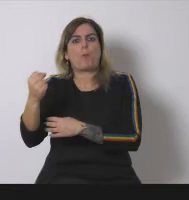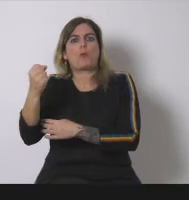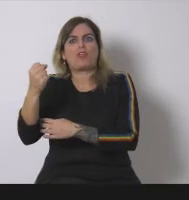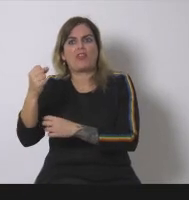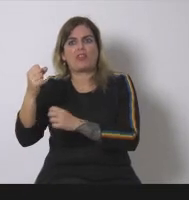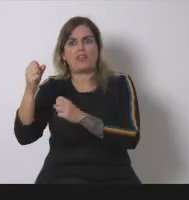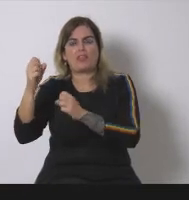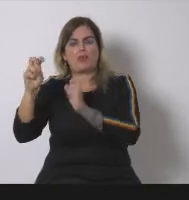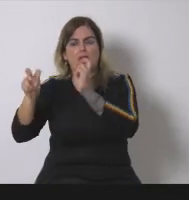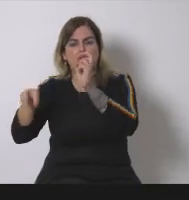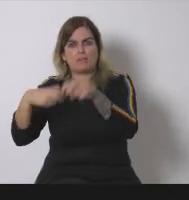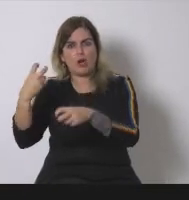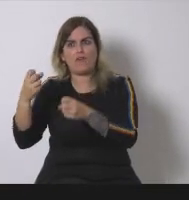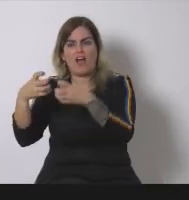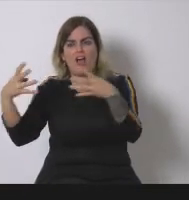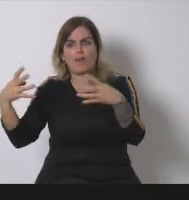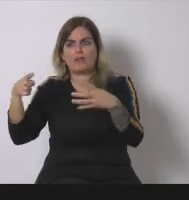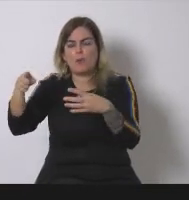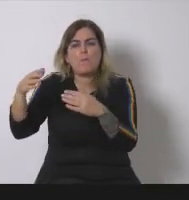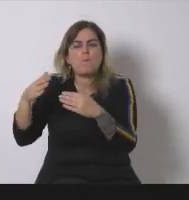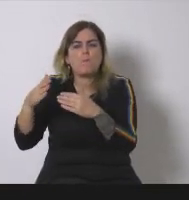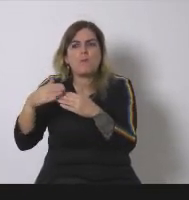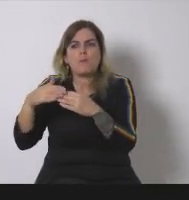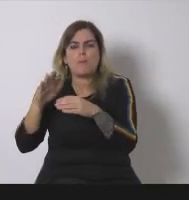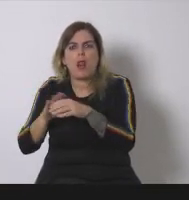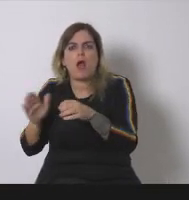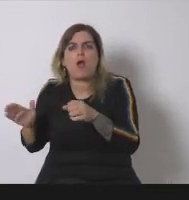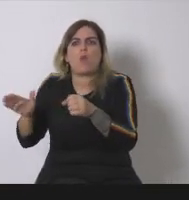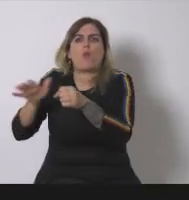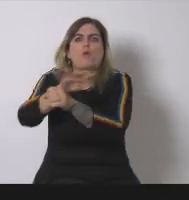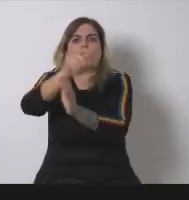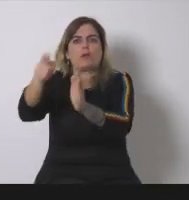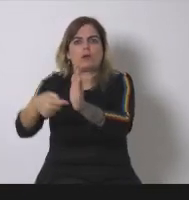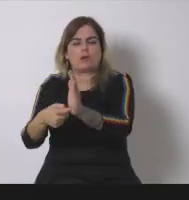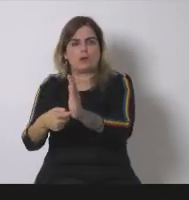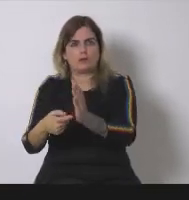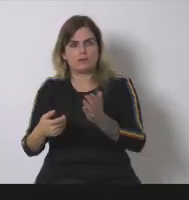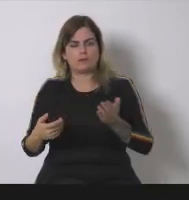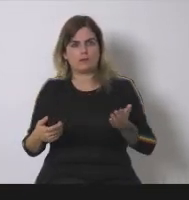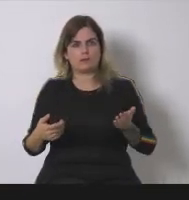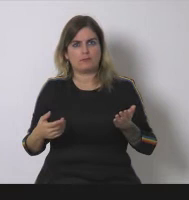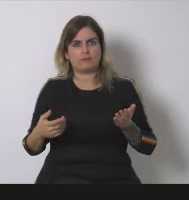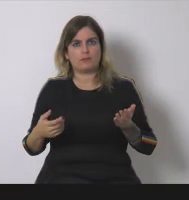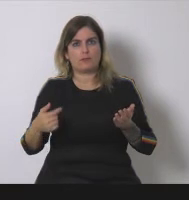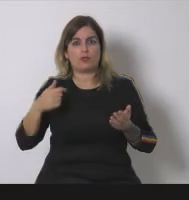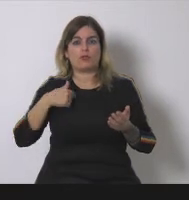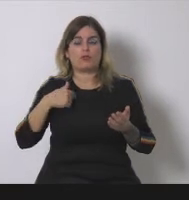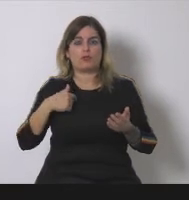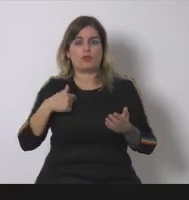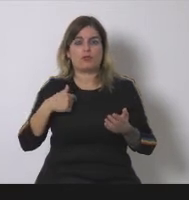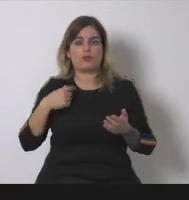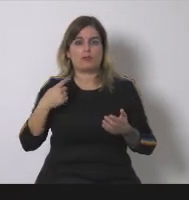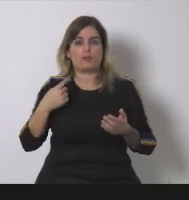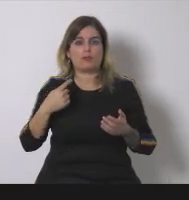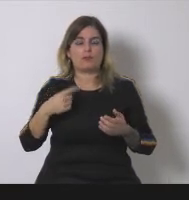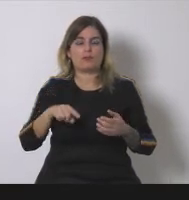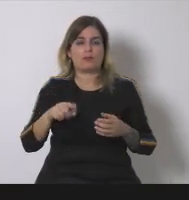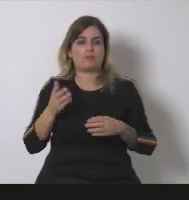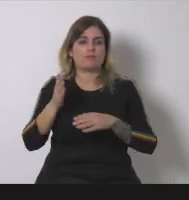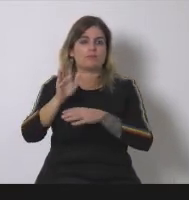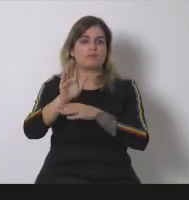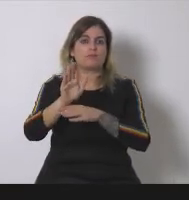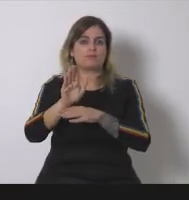renovables sea la mínima os he puesto las nuevas tendencias en economía de donut